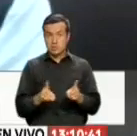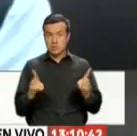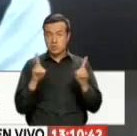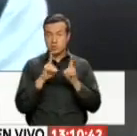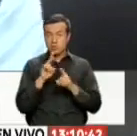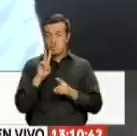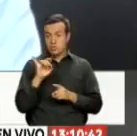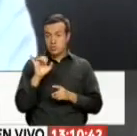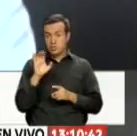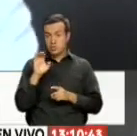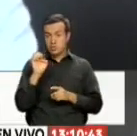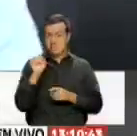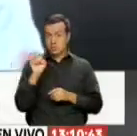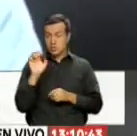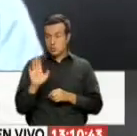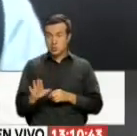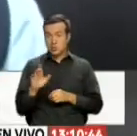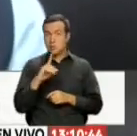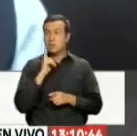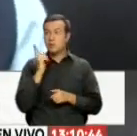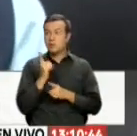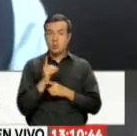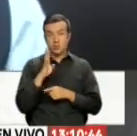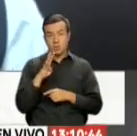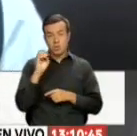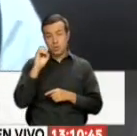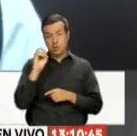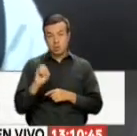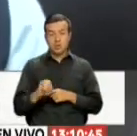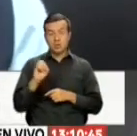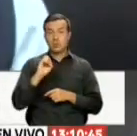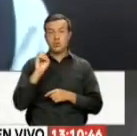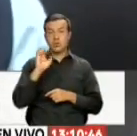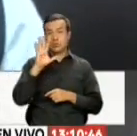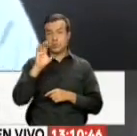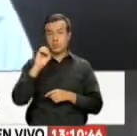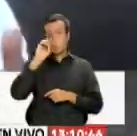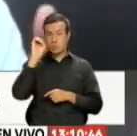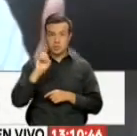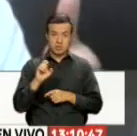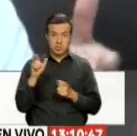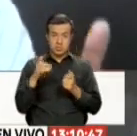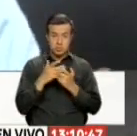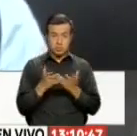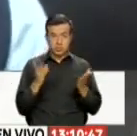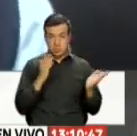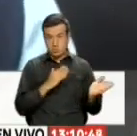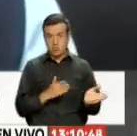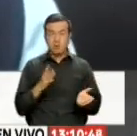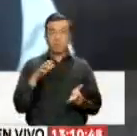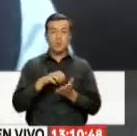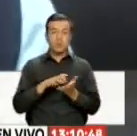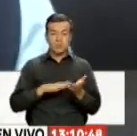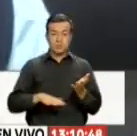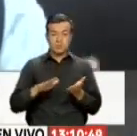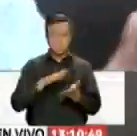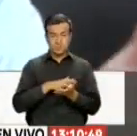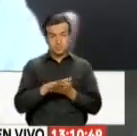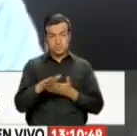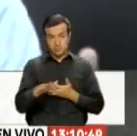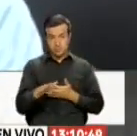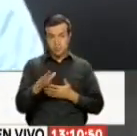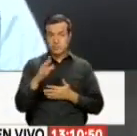Vinces, es decir, podemos decir que es un 40 o un 50% de la cifra de lo que teníamos en la provincia de Los Ríos entre